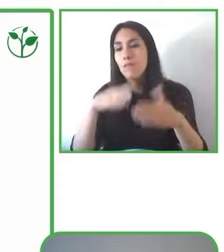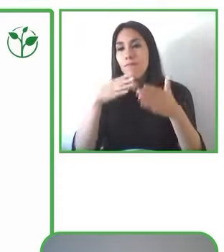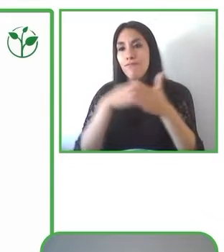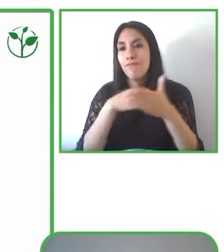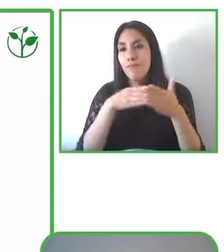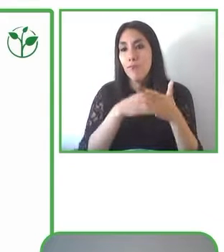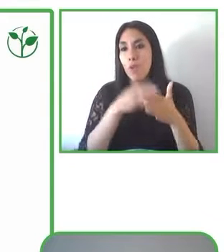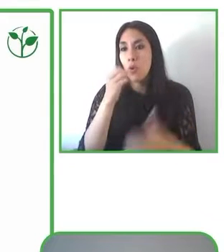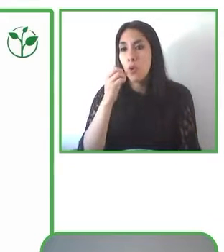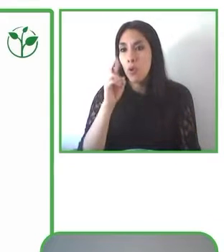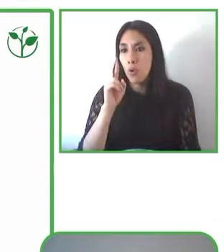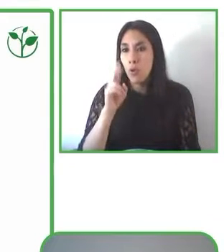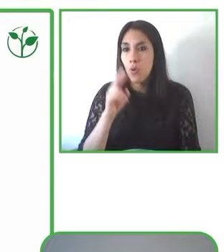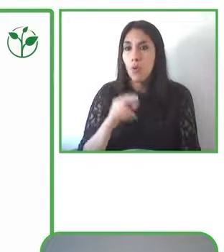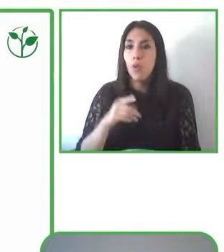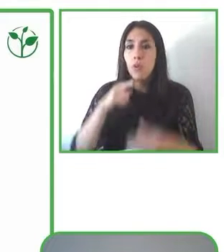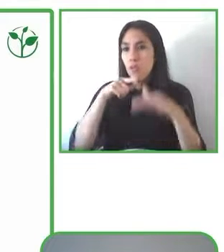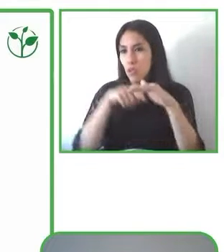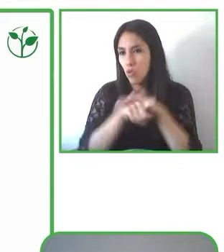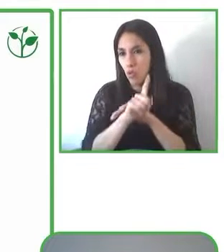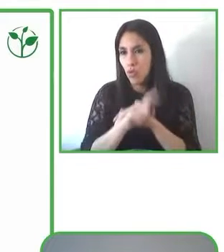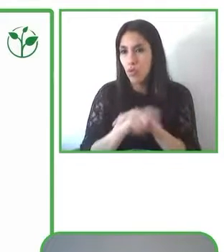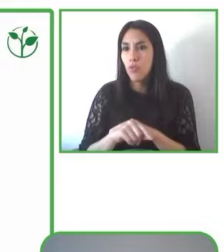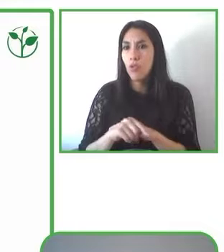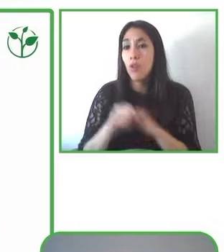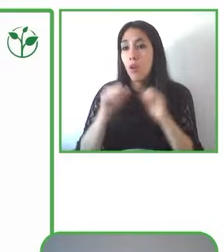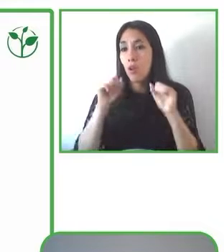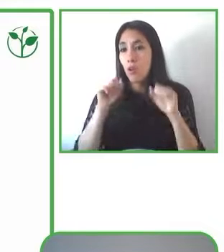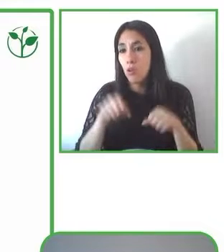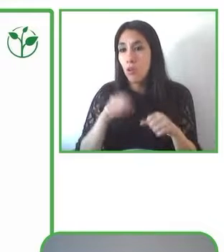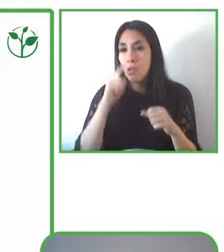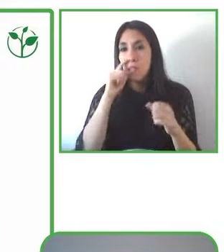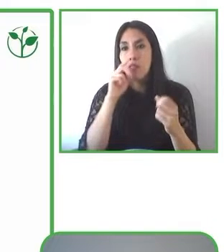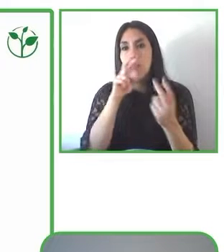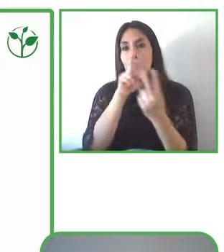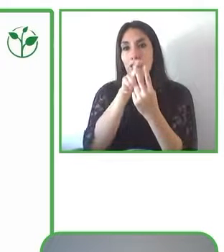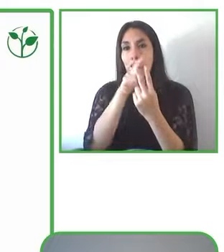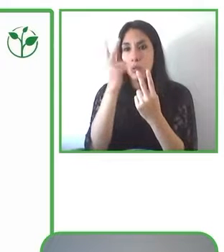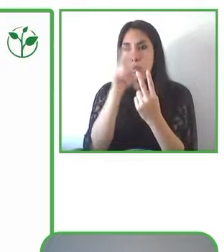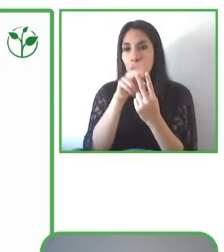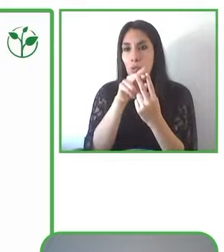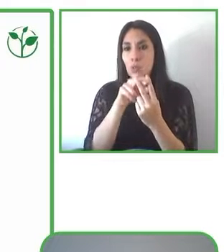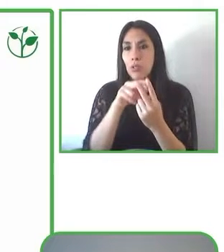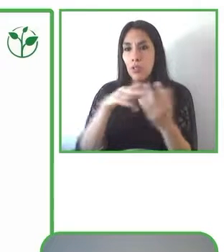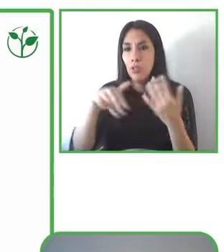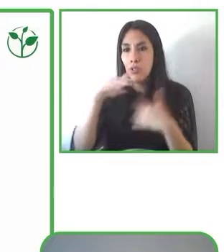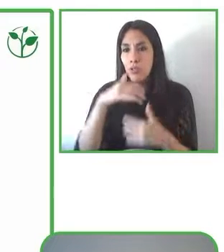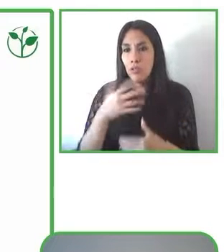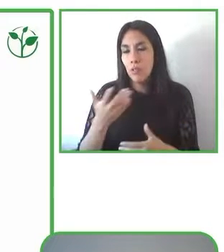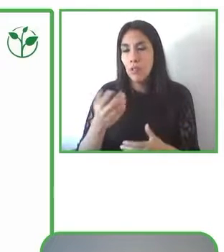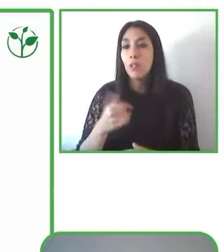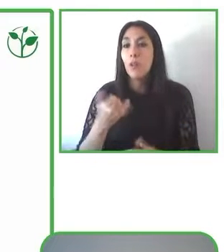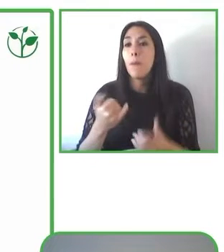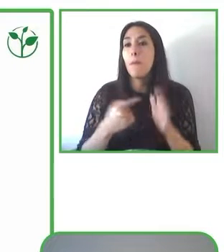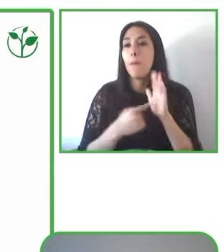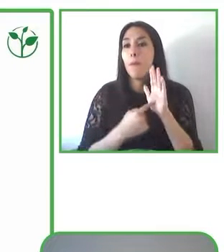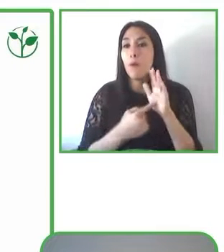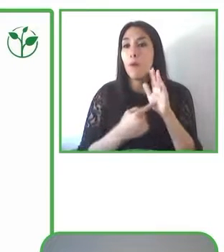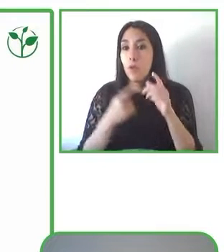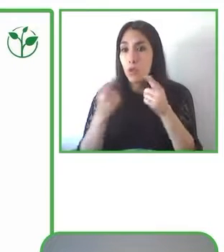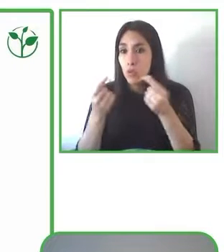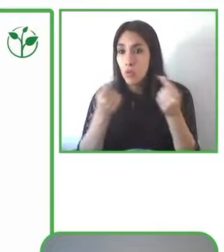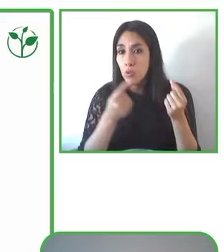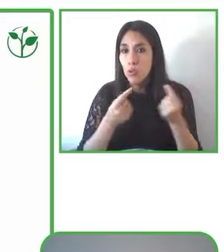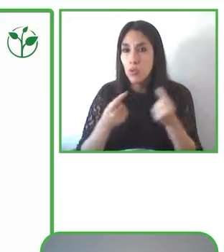Para esto hay que saber que el contexto entrega información. La arquitectura, el entorno físico, entrega información,